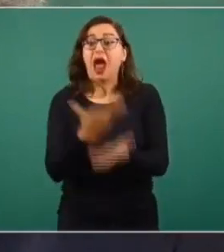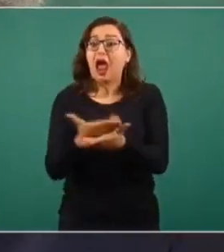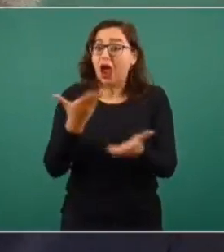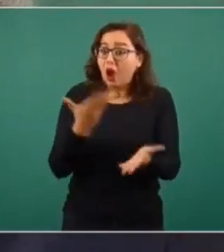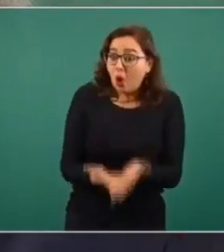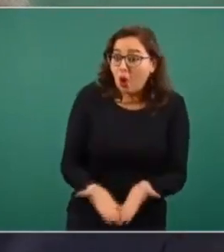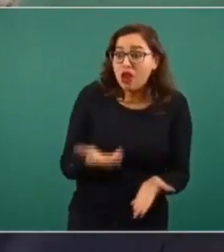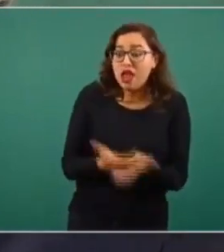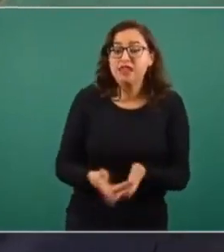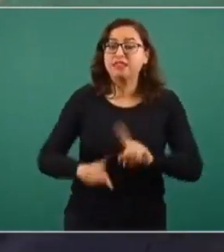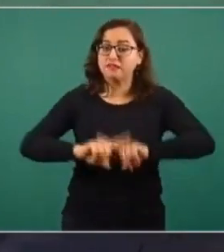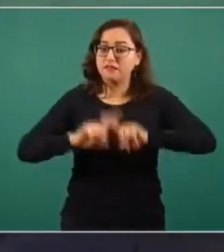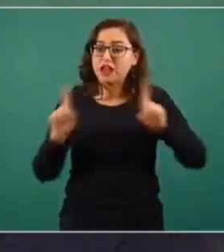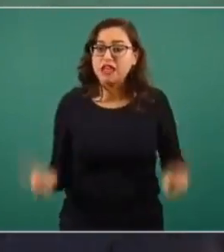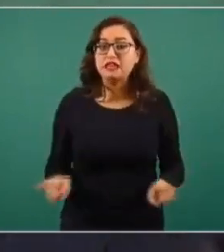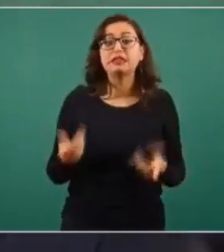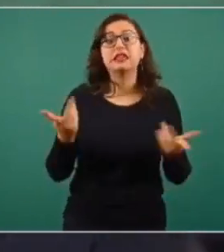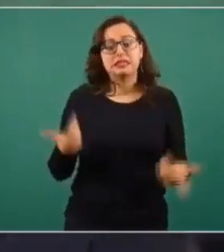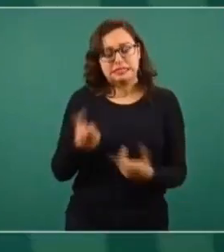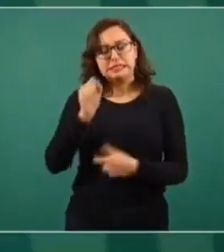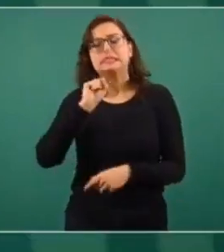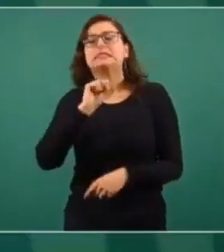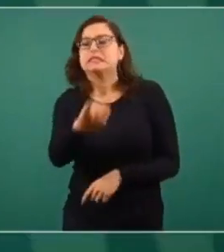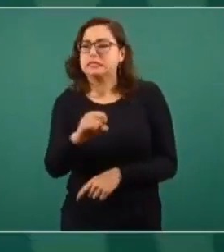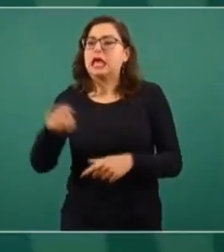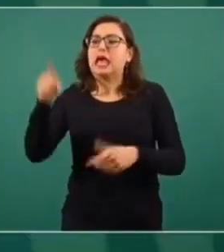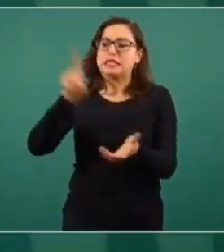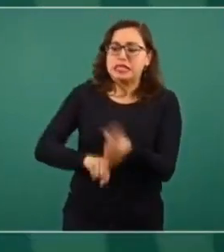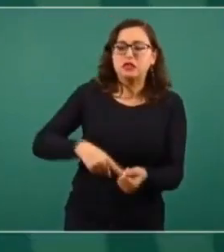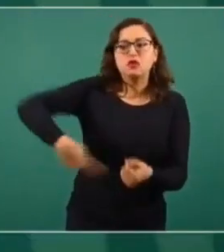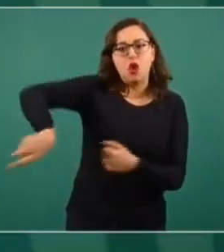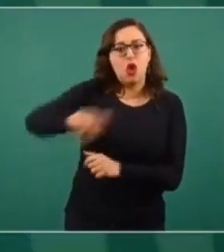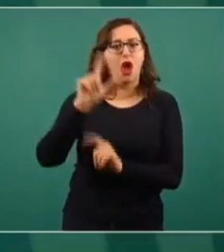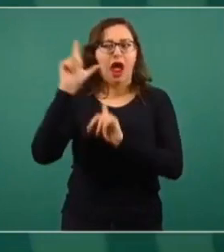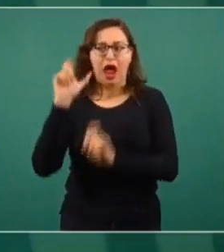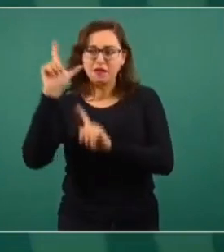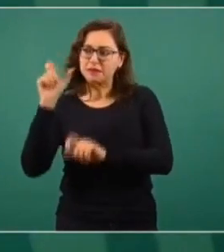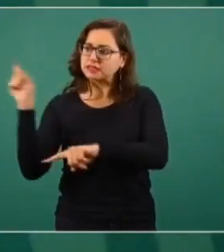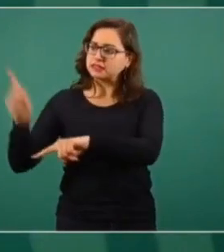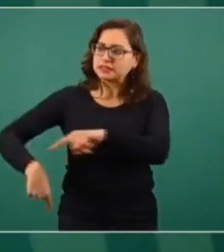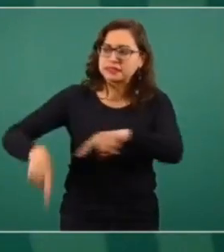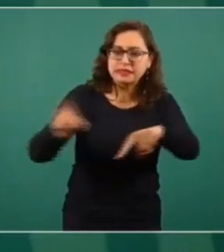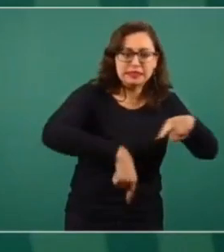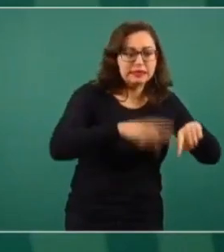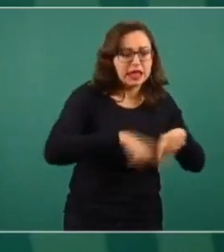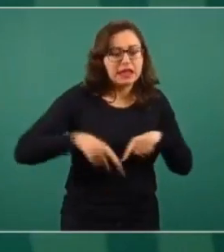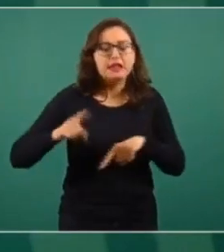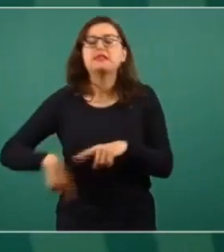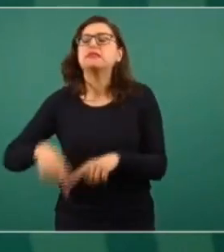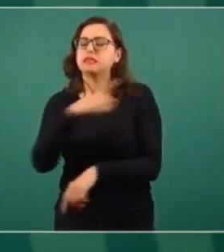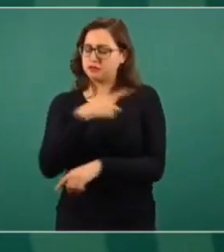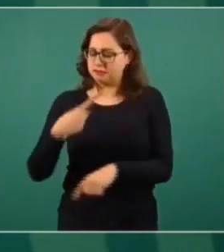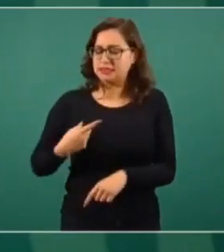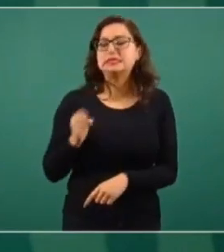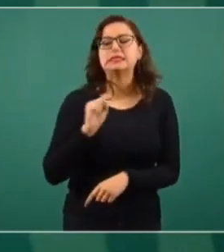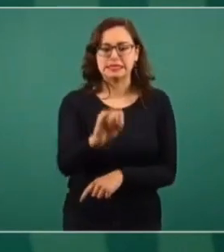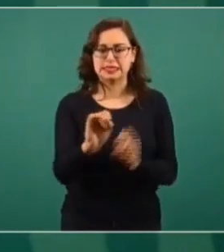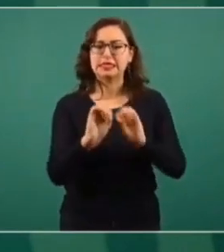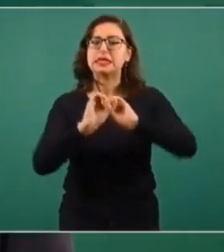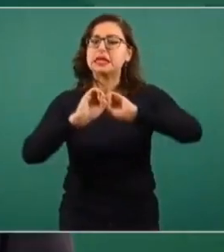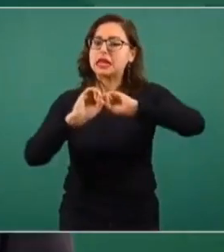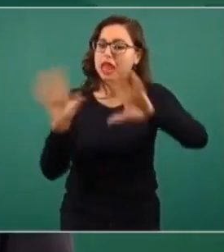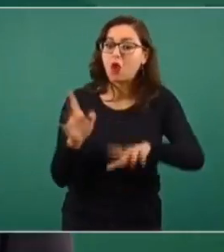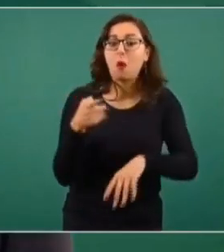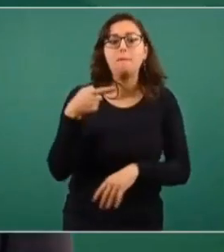personas que han cometido este tráfico ilícito en la región, pero tendrán que sentarse todos los actores